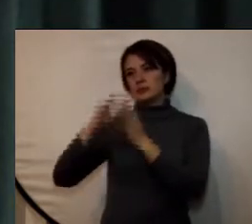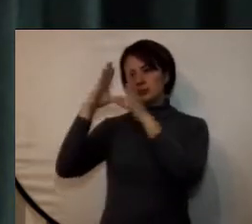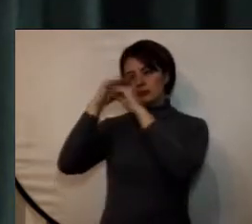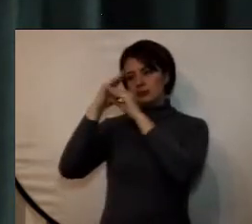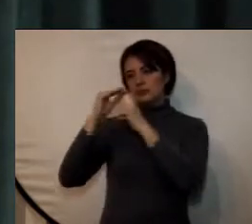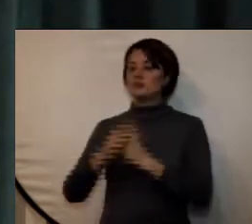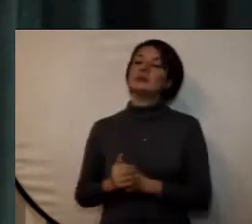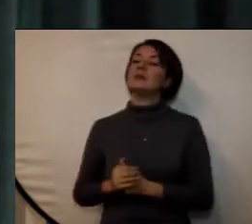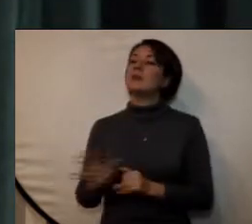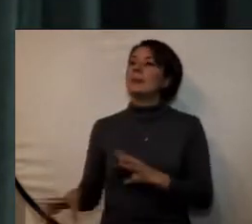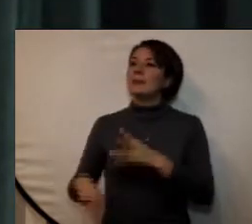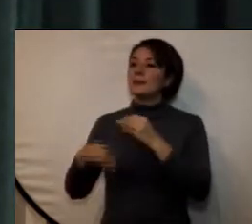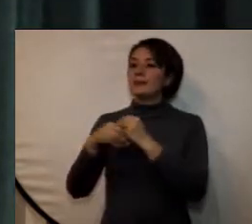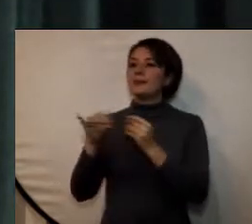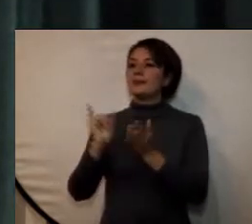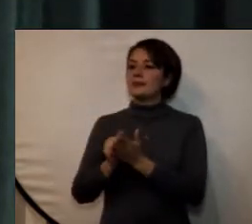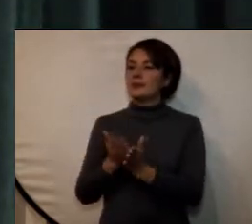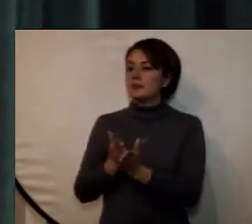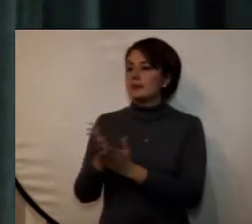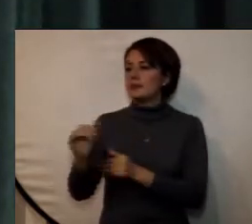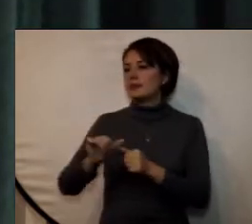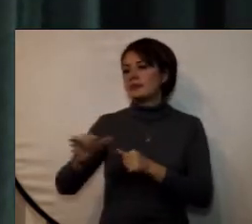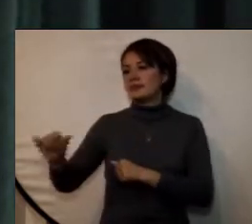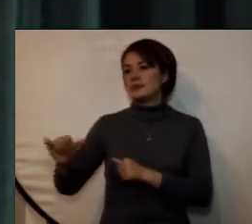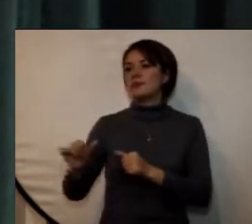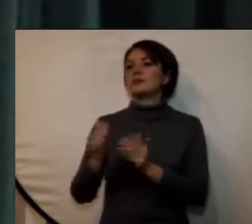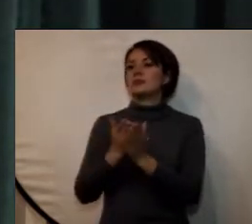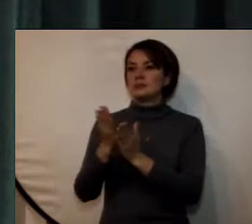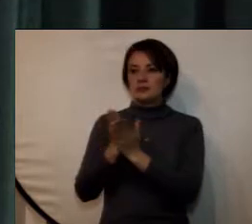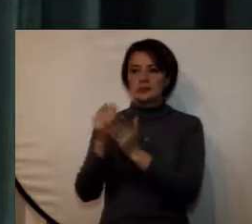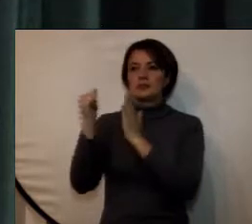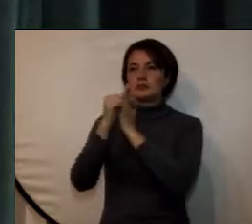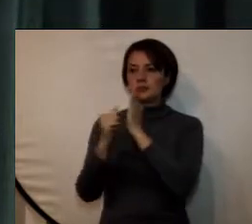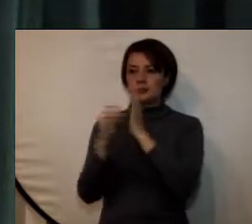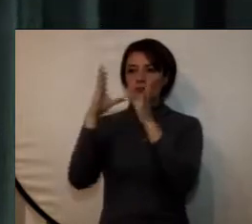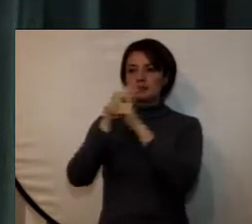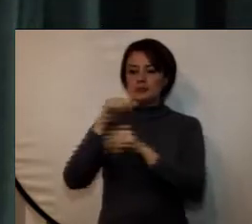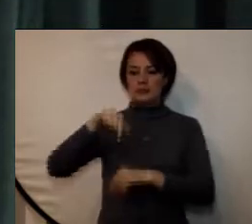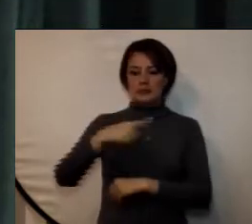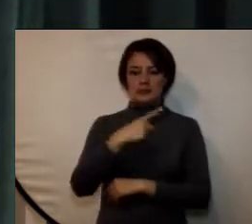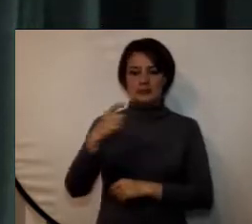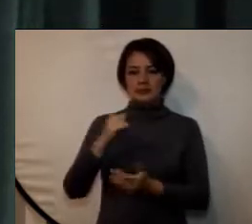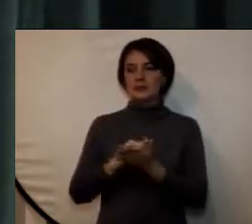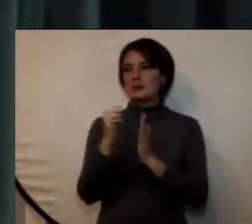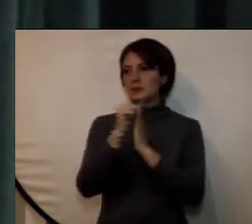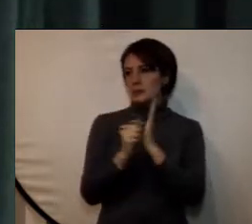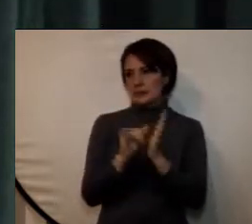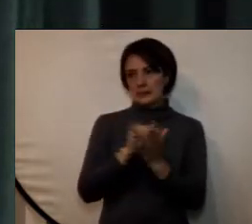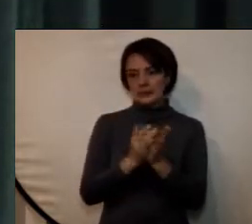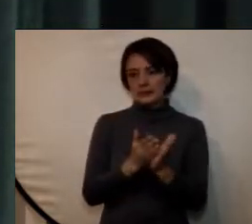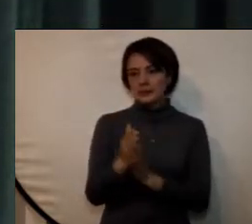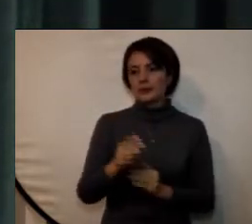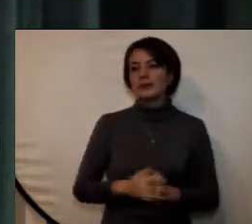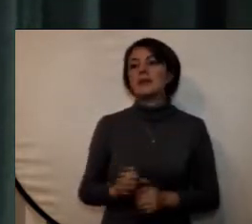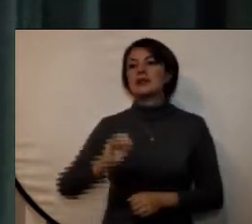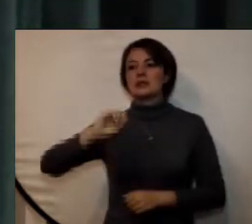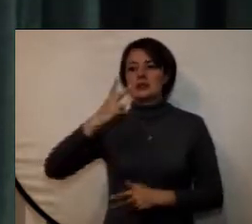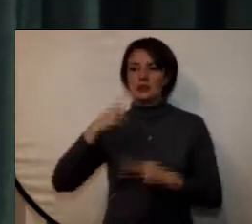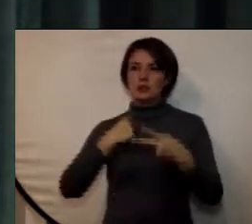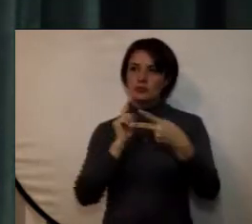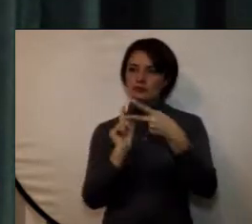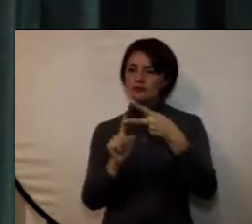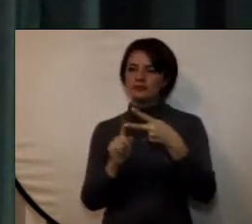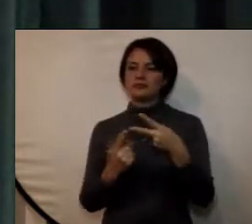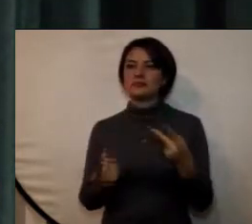sumado a esto se continuó con la oferta habitual de programas nocturnos en la sede calle 100 el segundo aspecto por resaltar